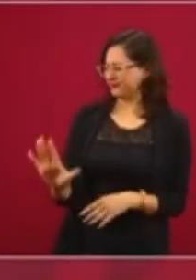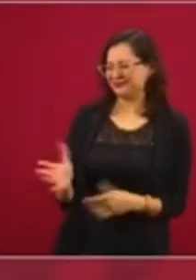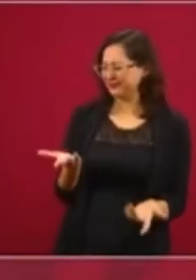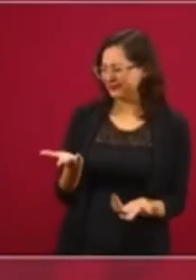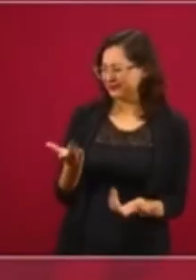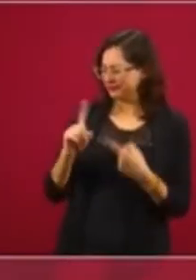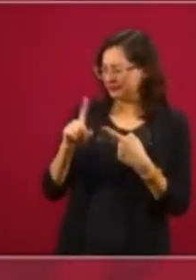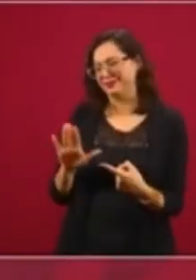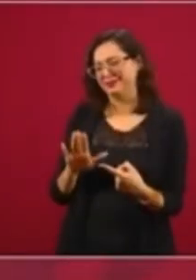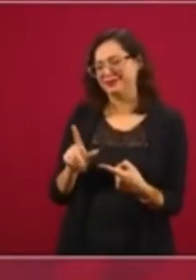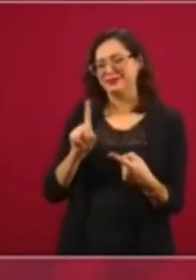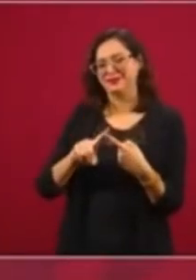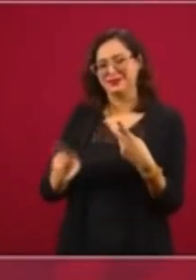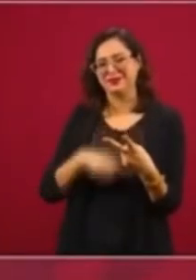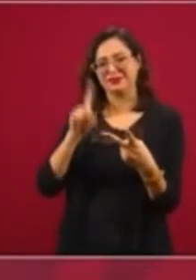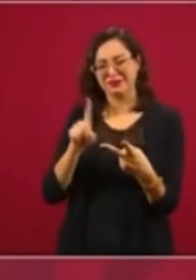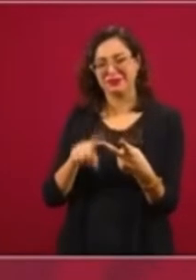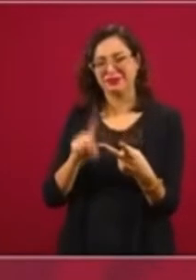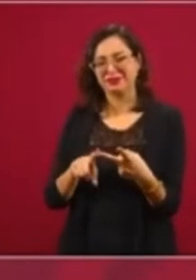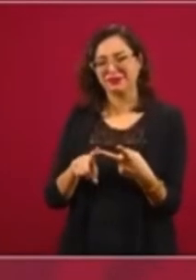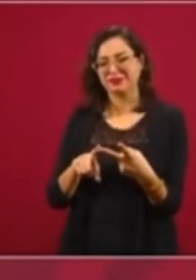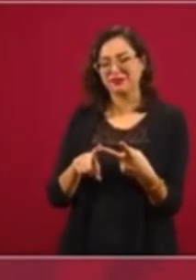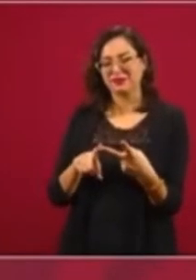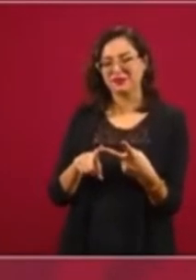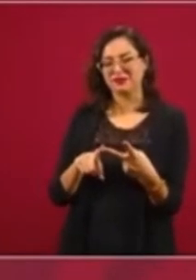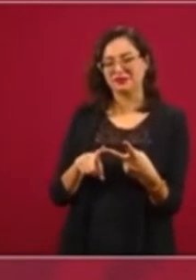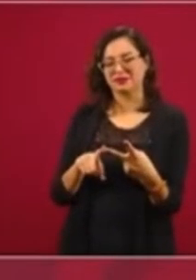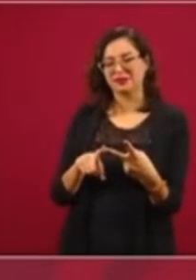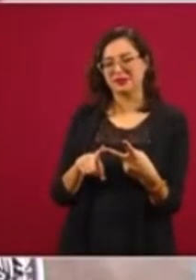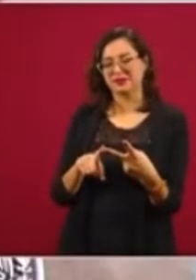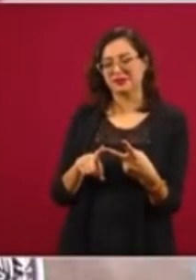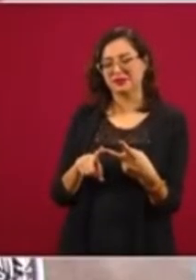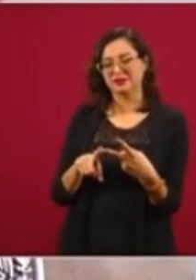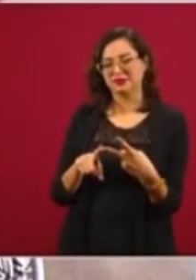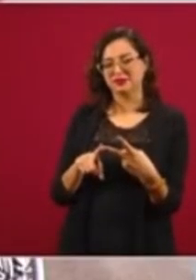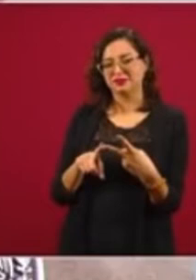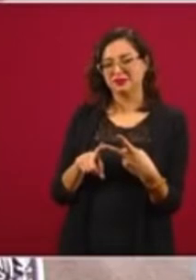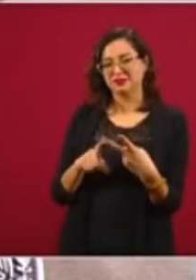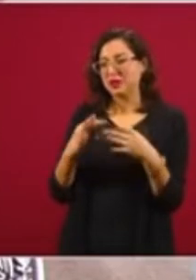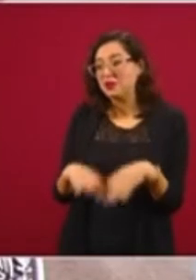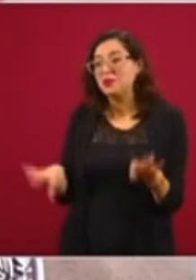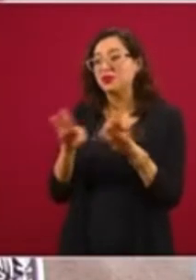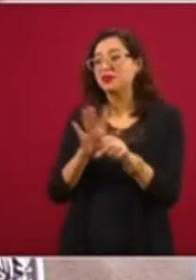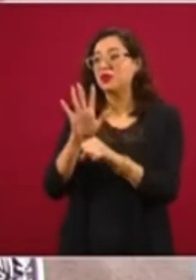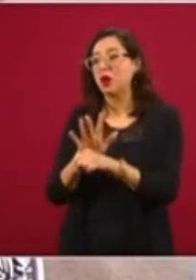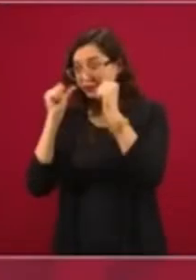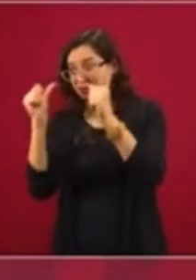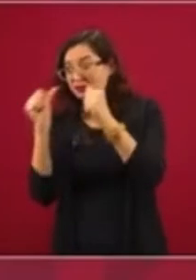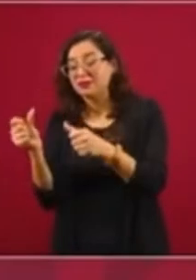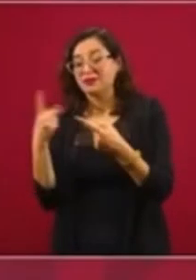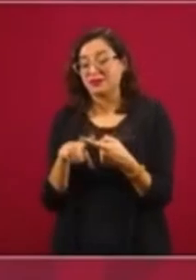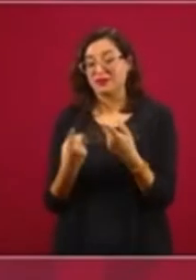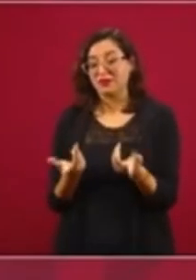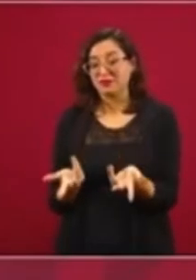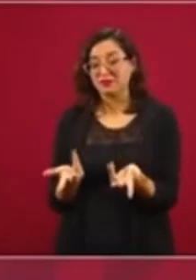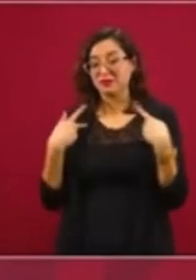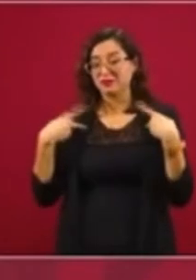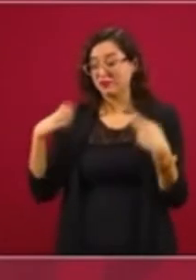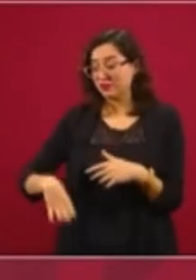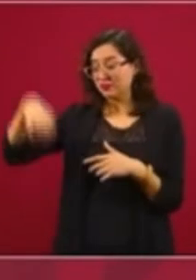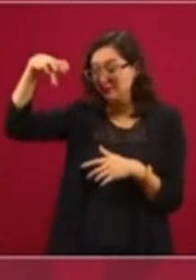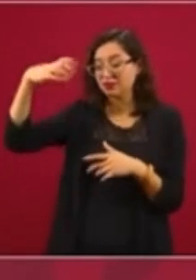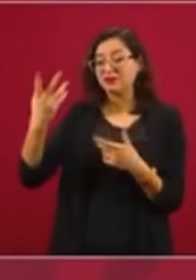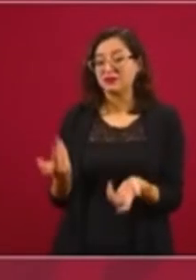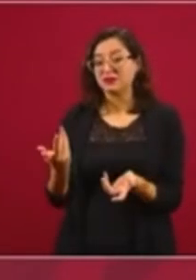suceder eso. Segundo, acuérdense que queremos también que no se queden sin medicinas y sin médicos los enfermos. Que los adultos